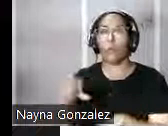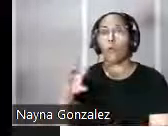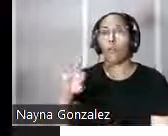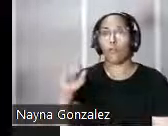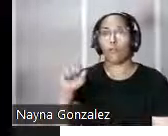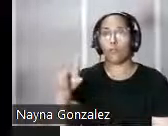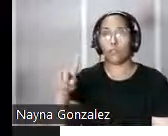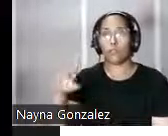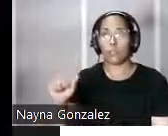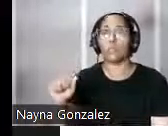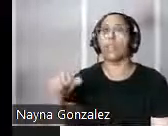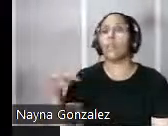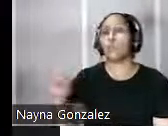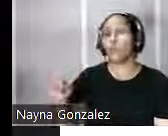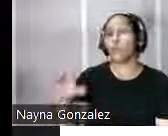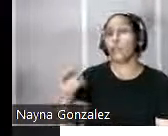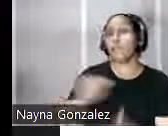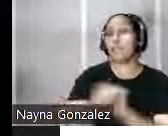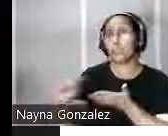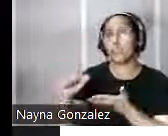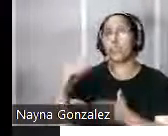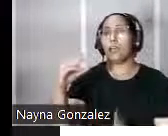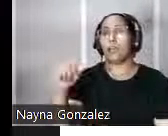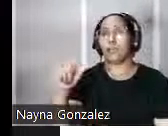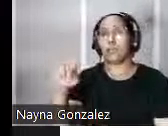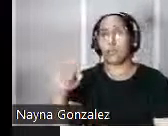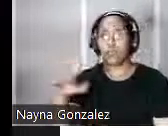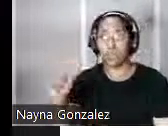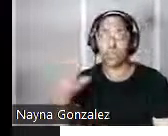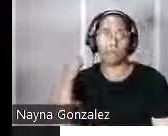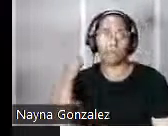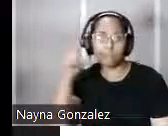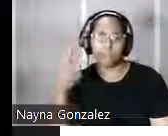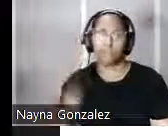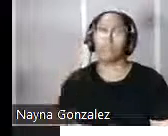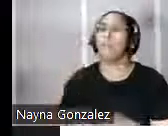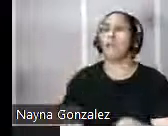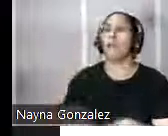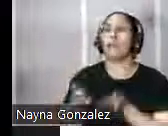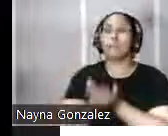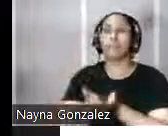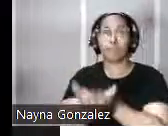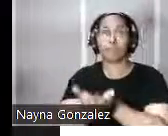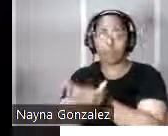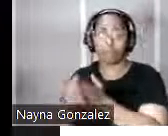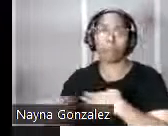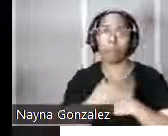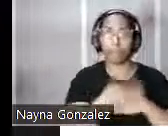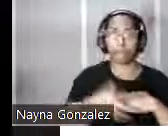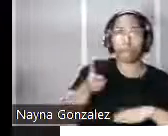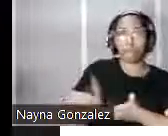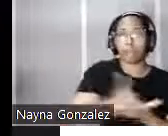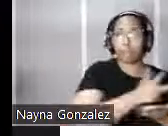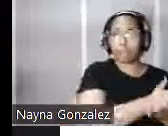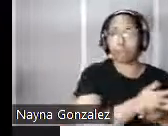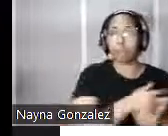Fortaleza o Fortaleza de Santa Catalina cuya finalidad era habitar posibles desembarcos tanto en la bahía como en el puerto de San Juan pero también albergar